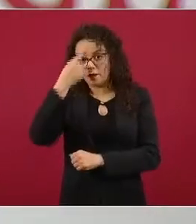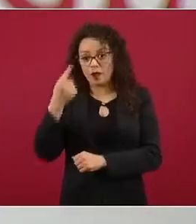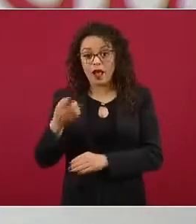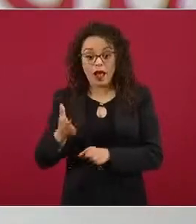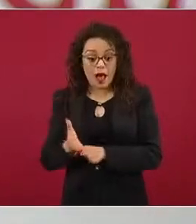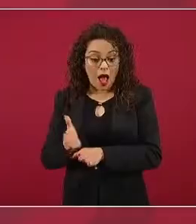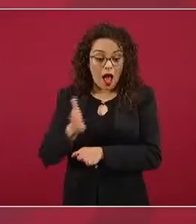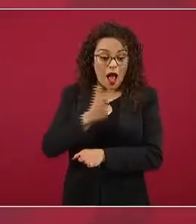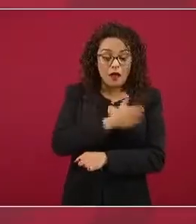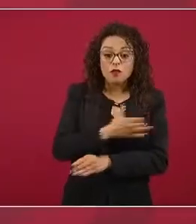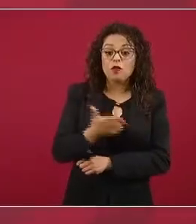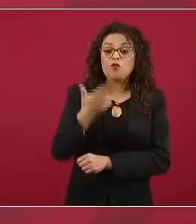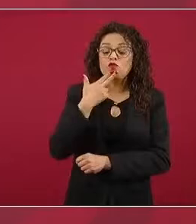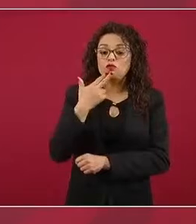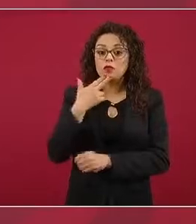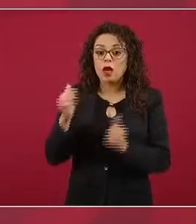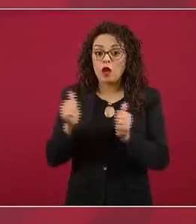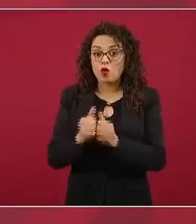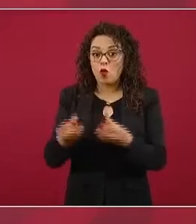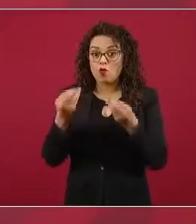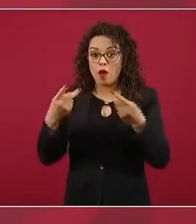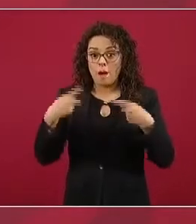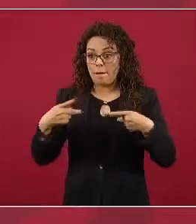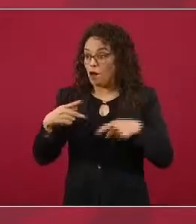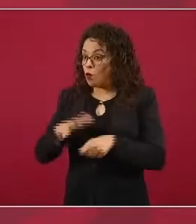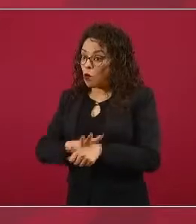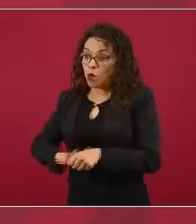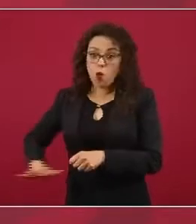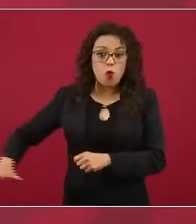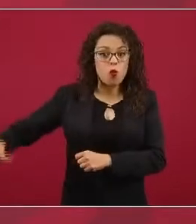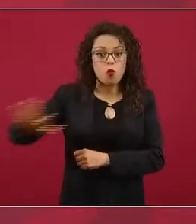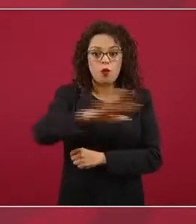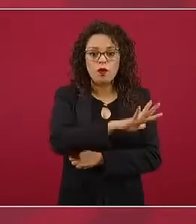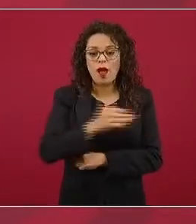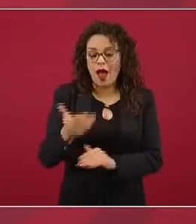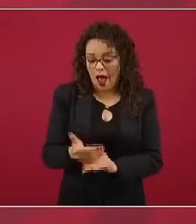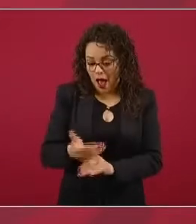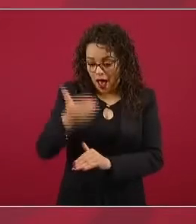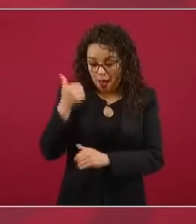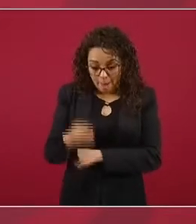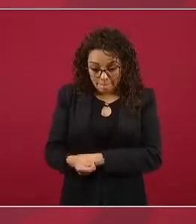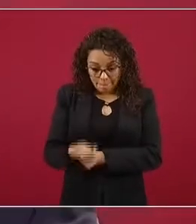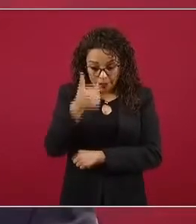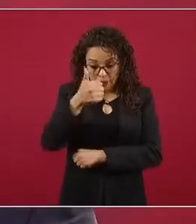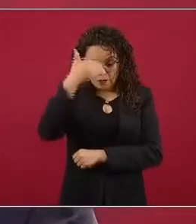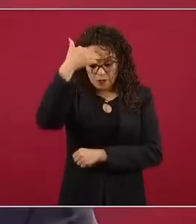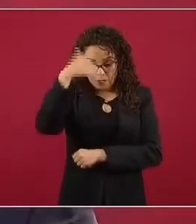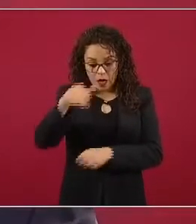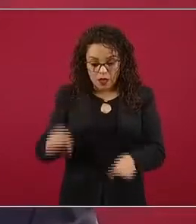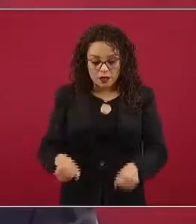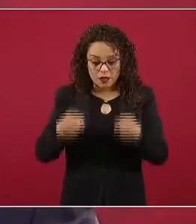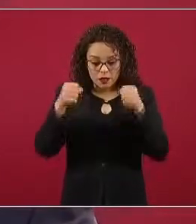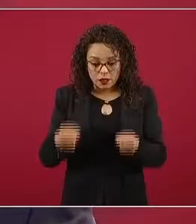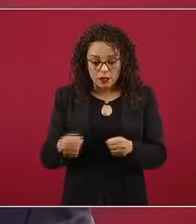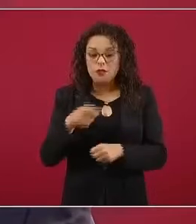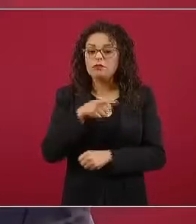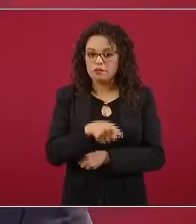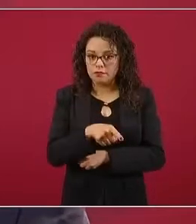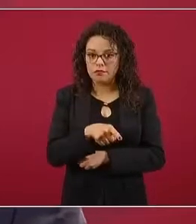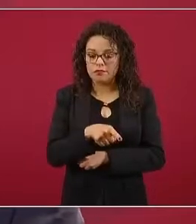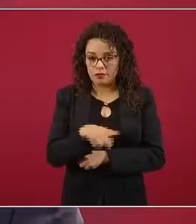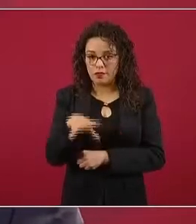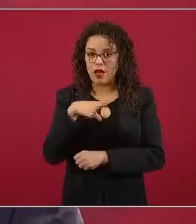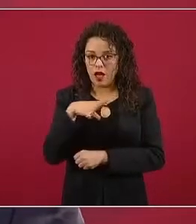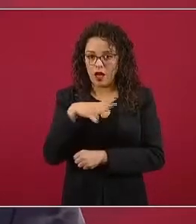poblaciones grandes, de manera masiva, se haya garantizado esta rareza, esta infrecuencia